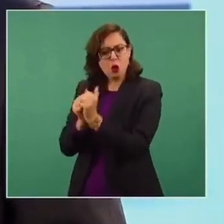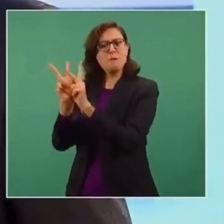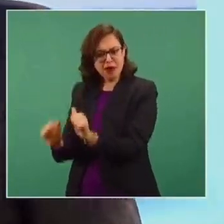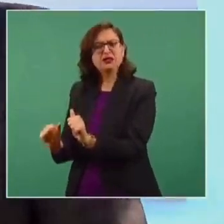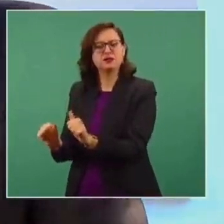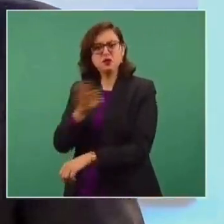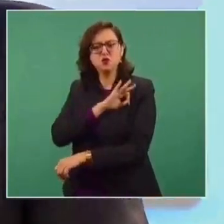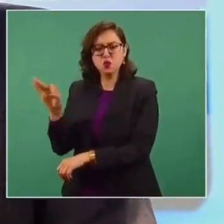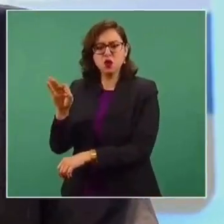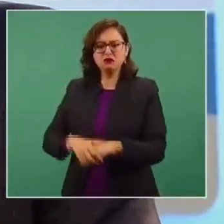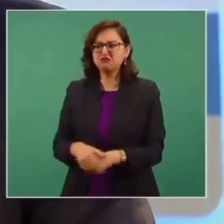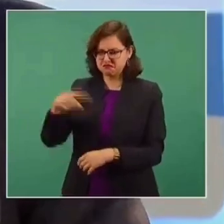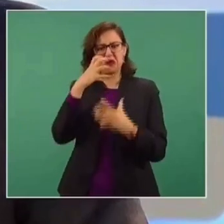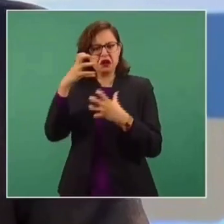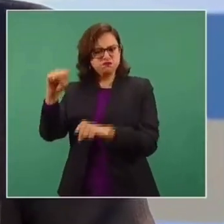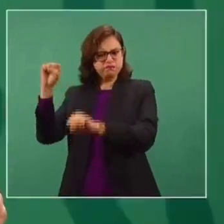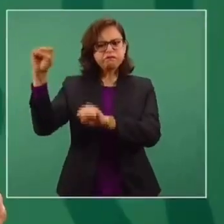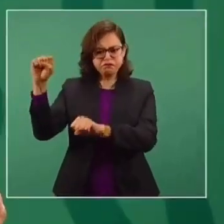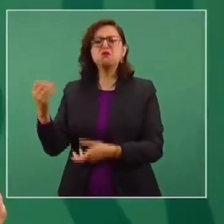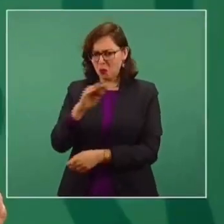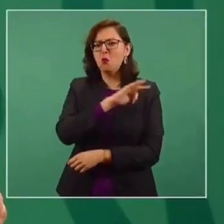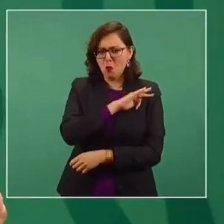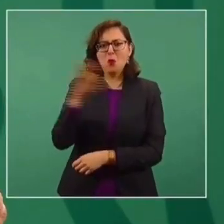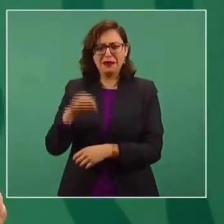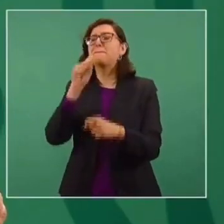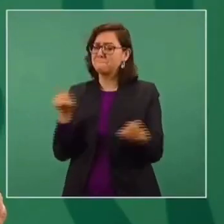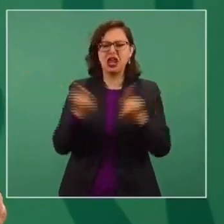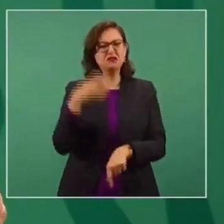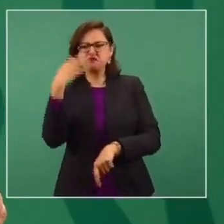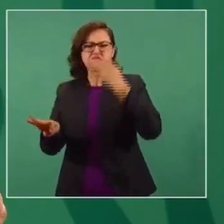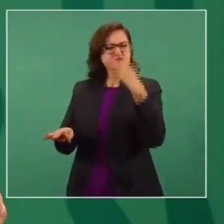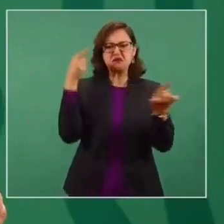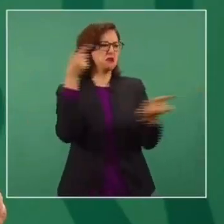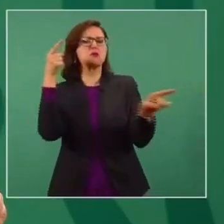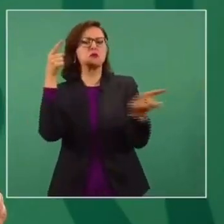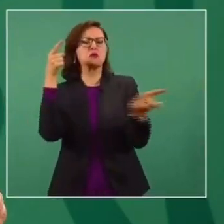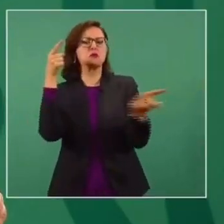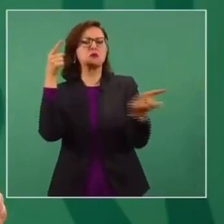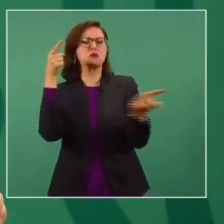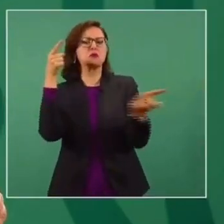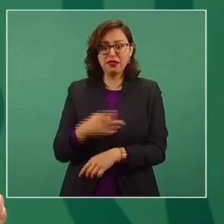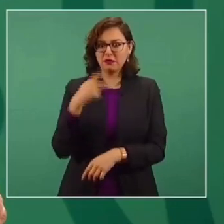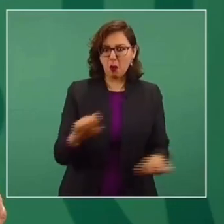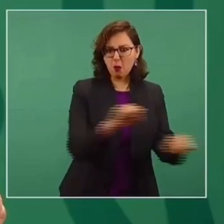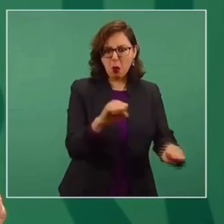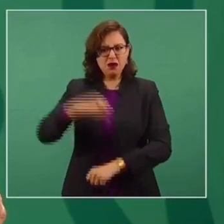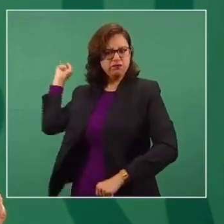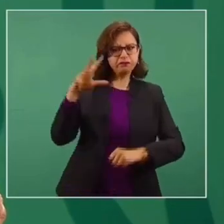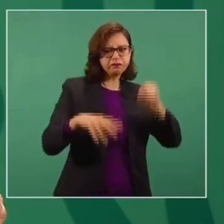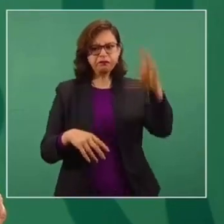Incluso de alzar la voz y hasta de insultar, pero no tirar bombas,